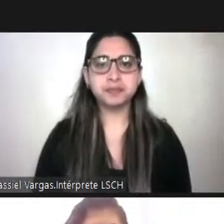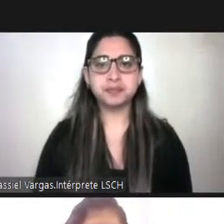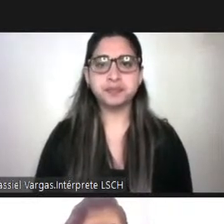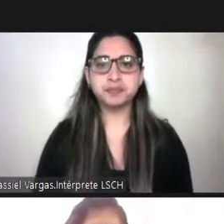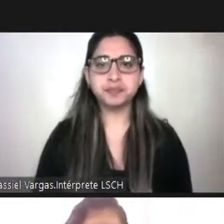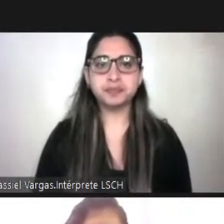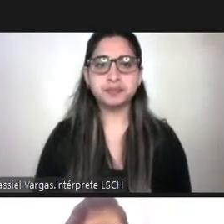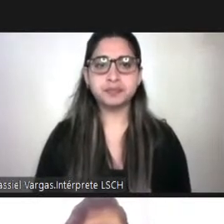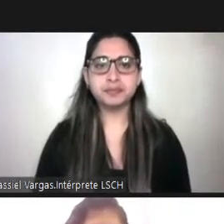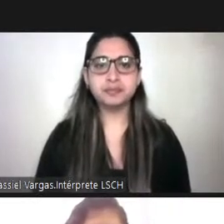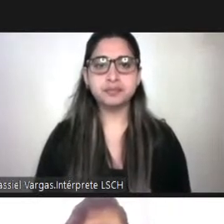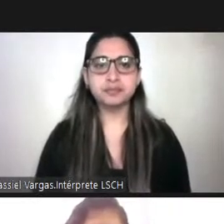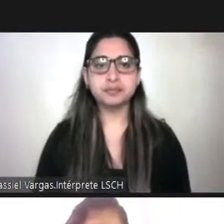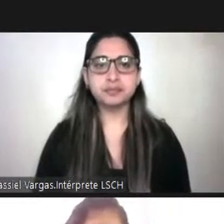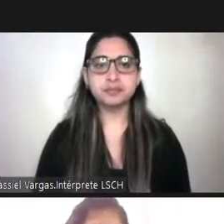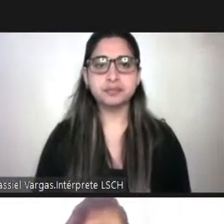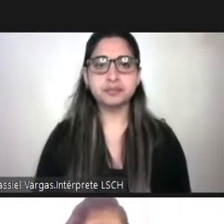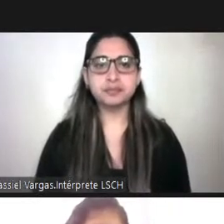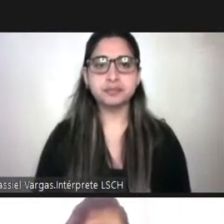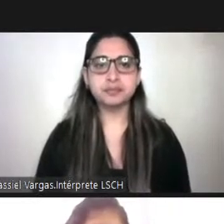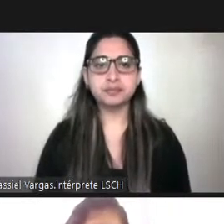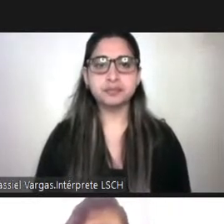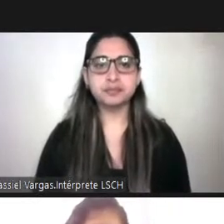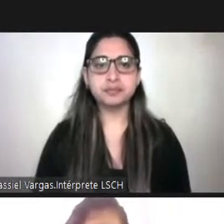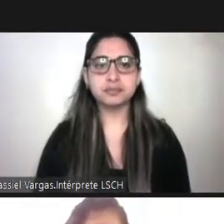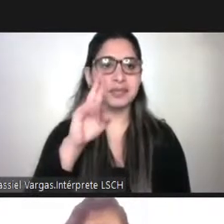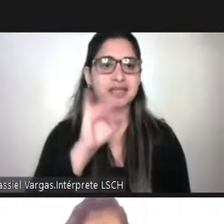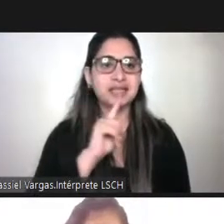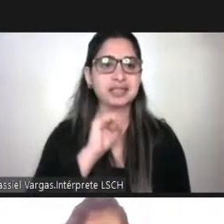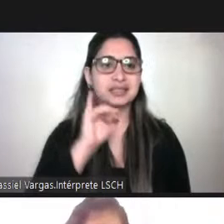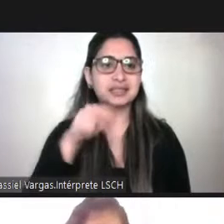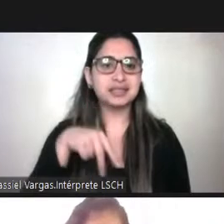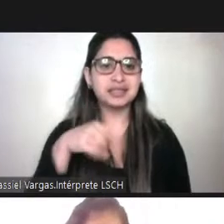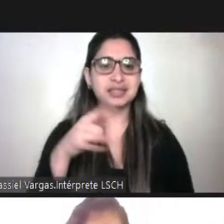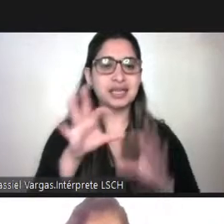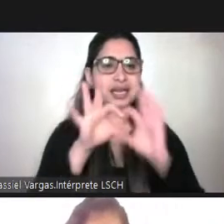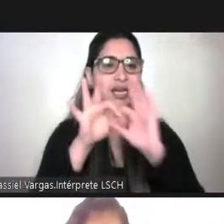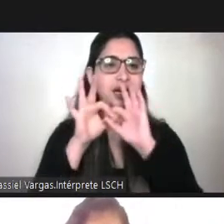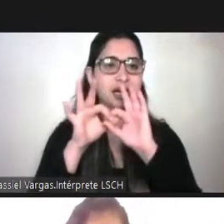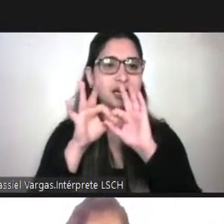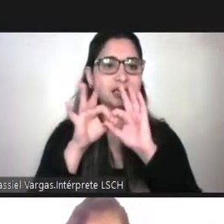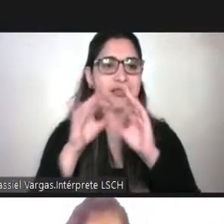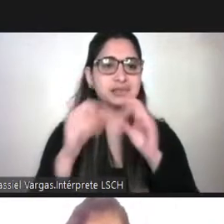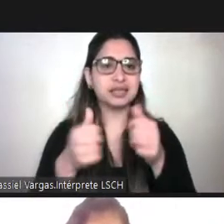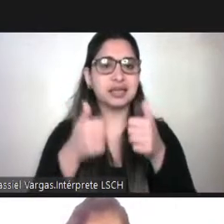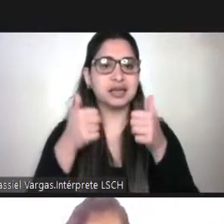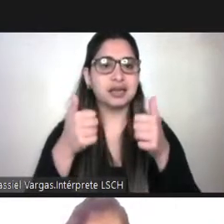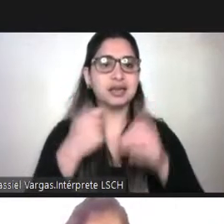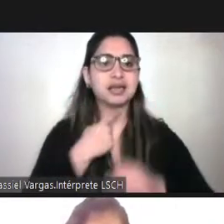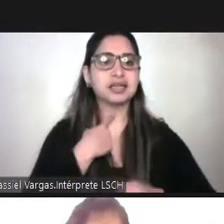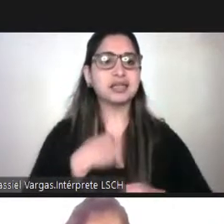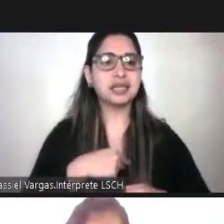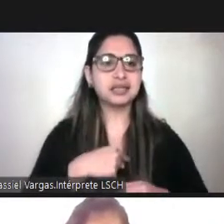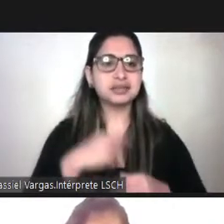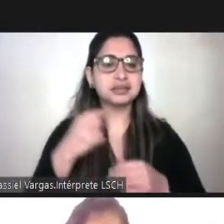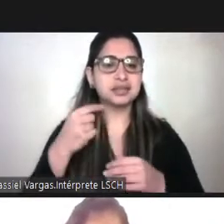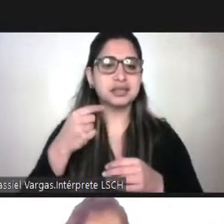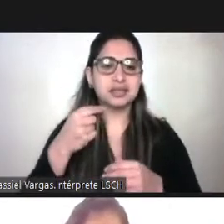Cristian Sí Carol bueno agradecer me pareció tremendamente interesante el seminario